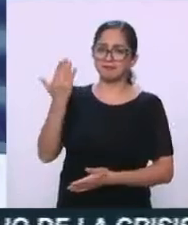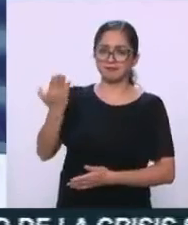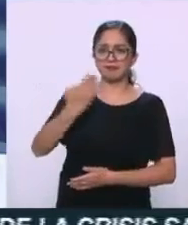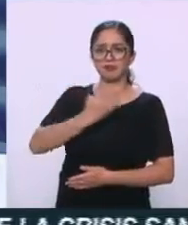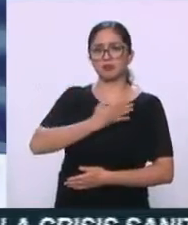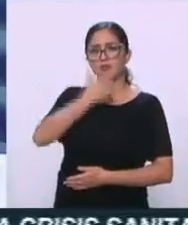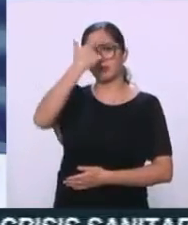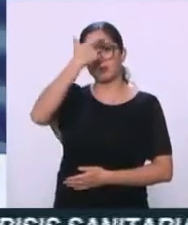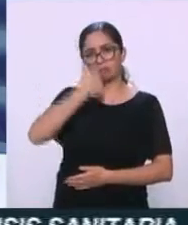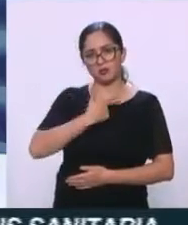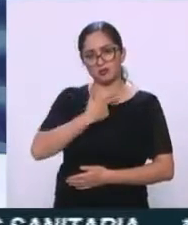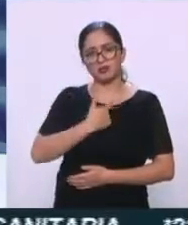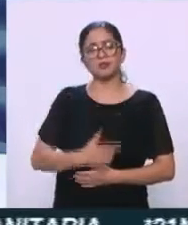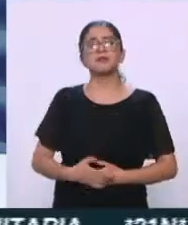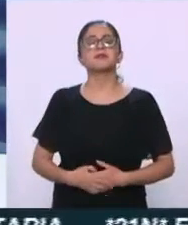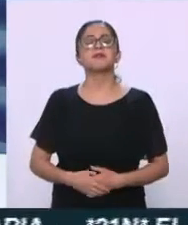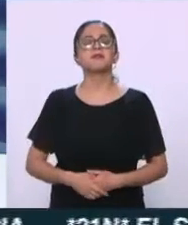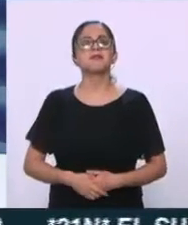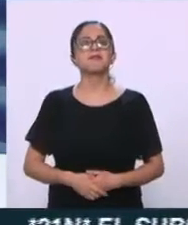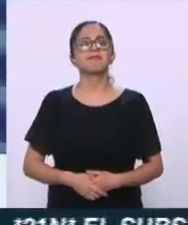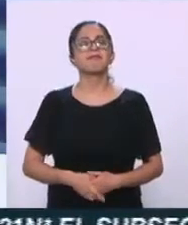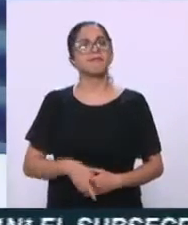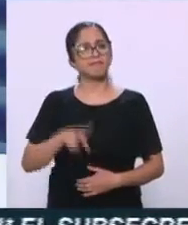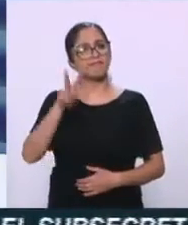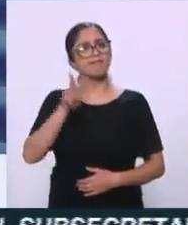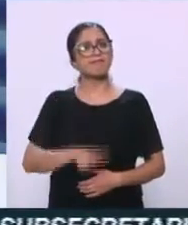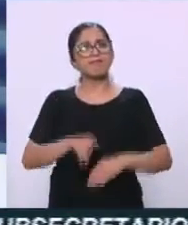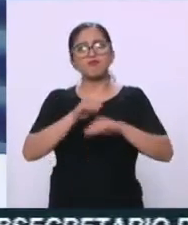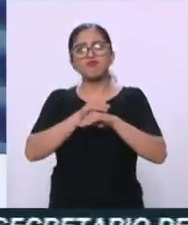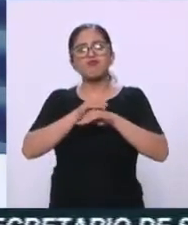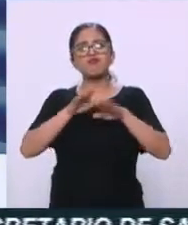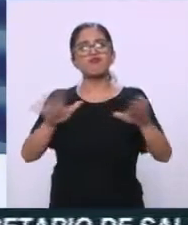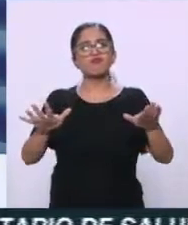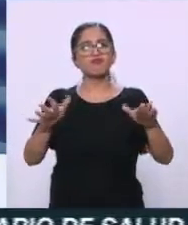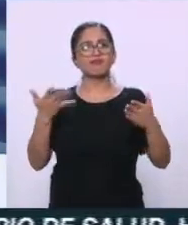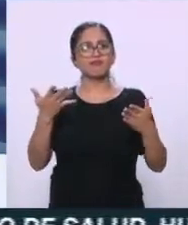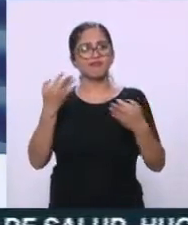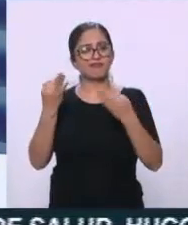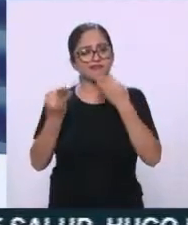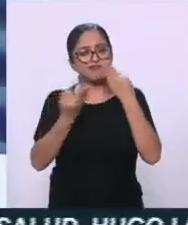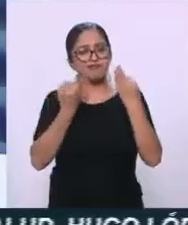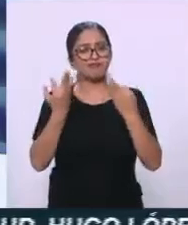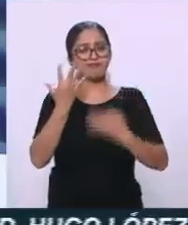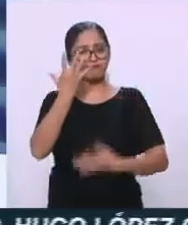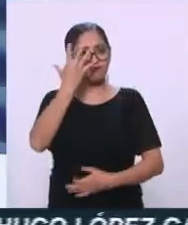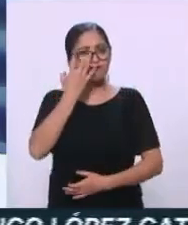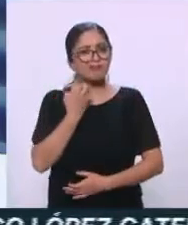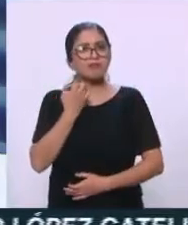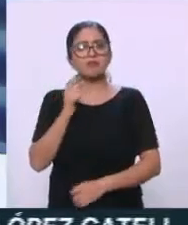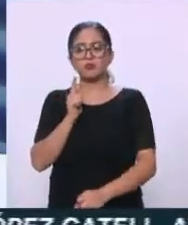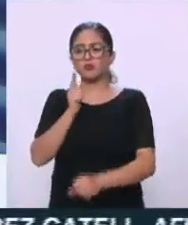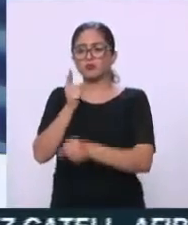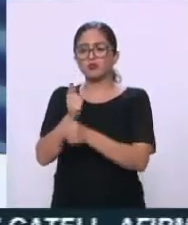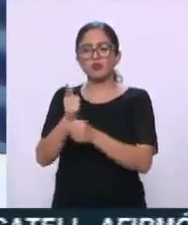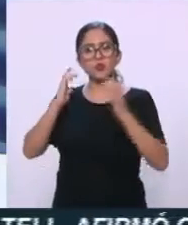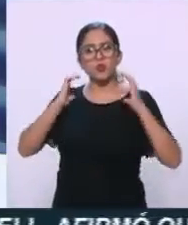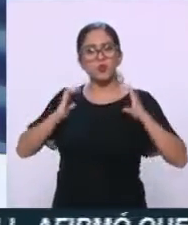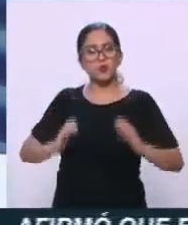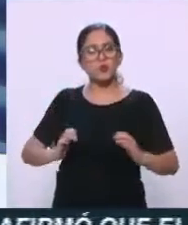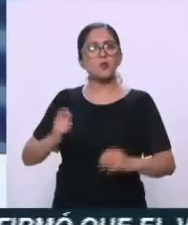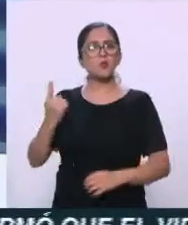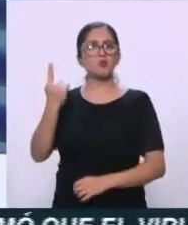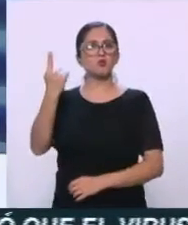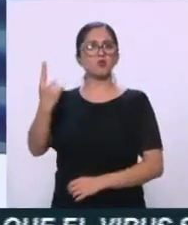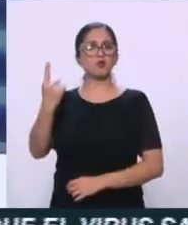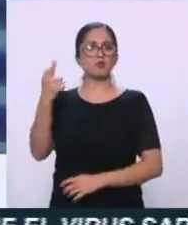noticia. Se identificaron los restos de uno de los jóvenes, de uno de los 43 de Ayotzinapa, pero al mismo tiempo también estamos viendo